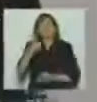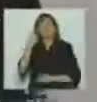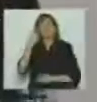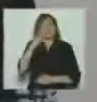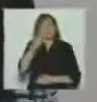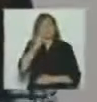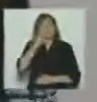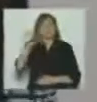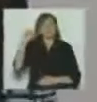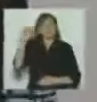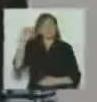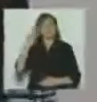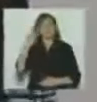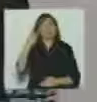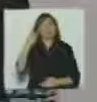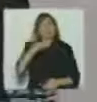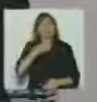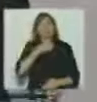31 de agosto